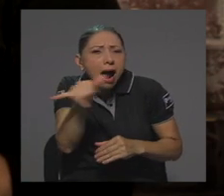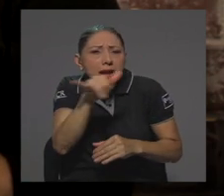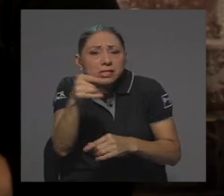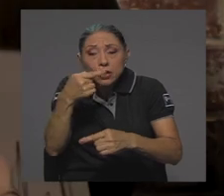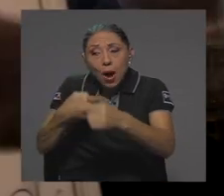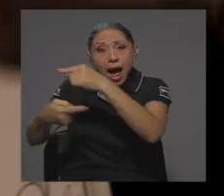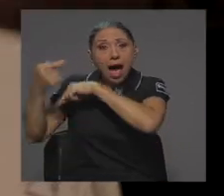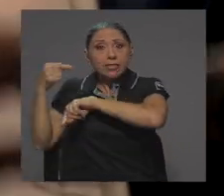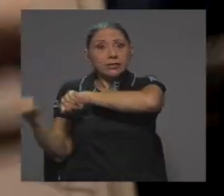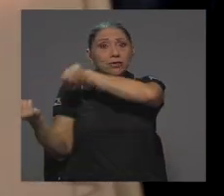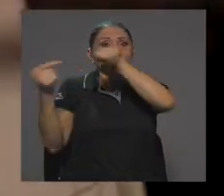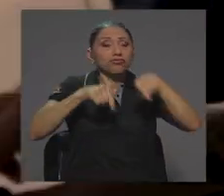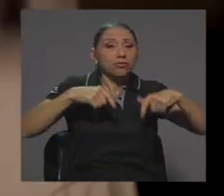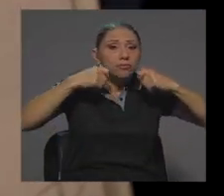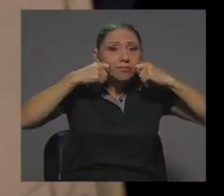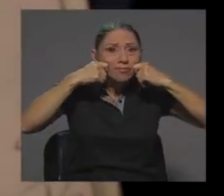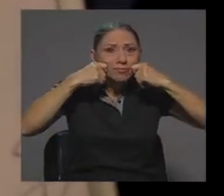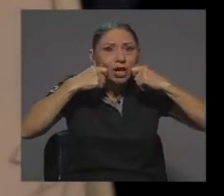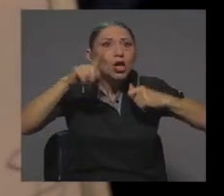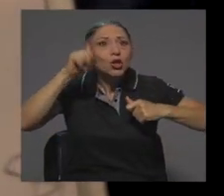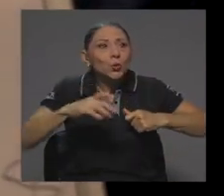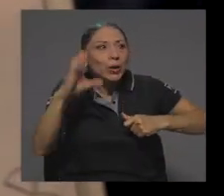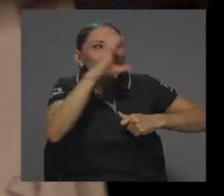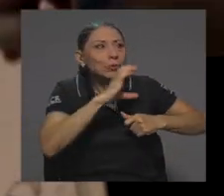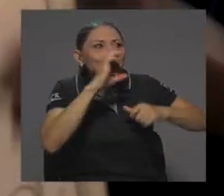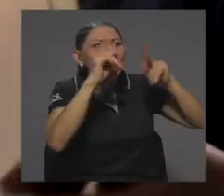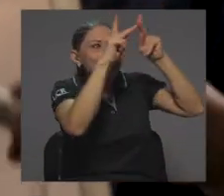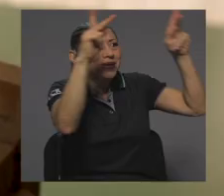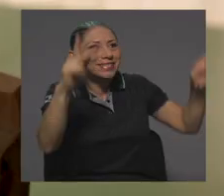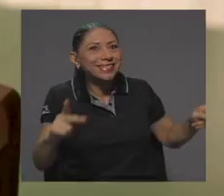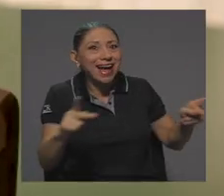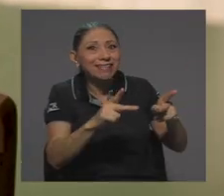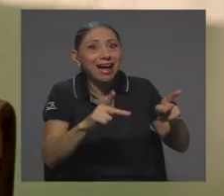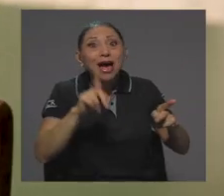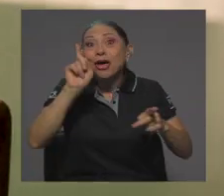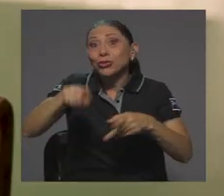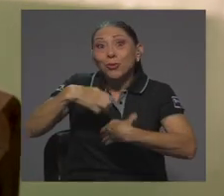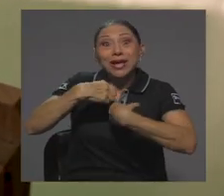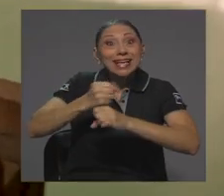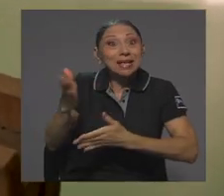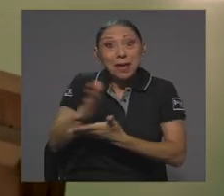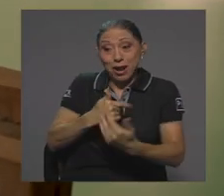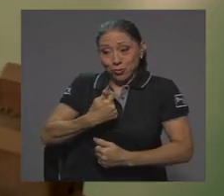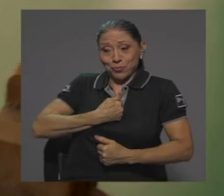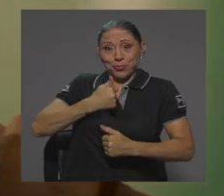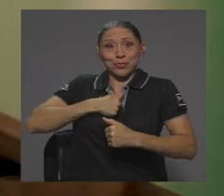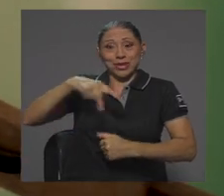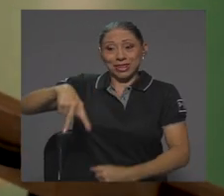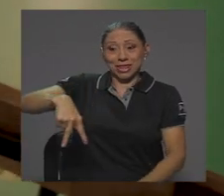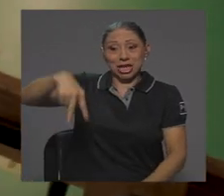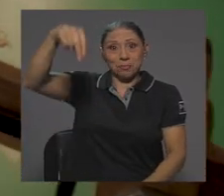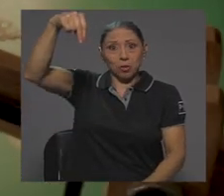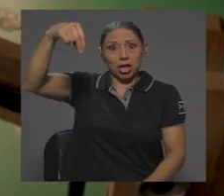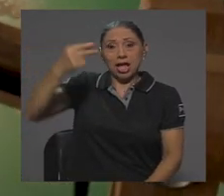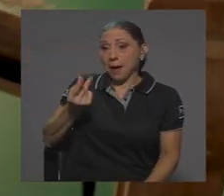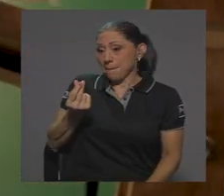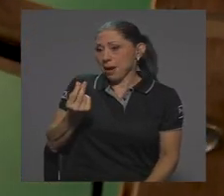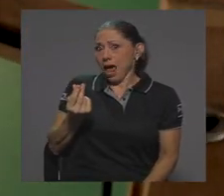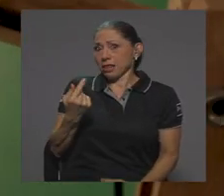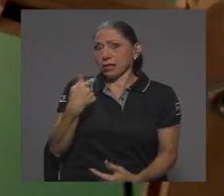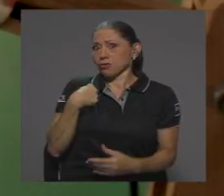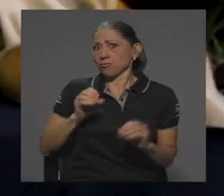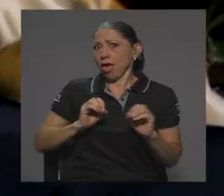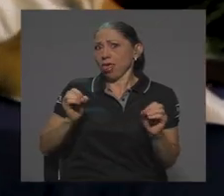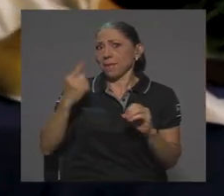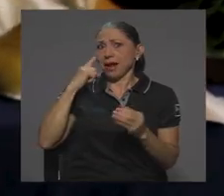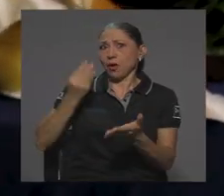presencialmente. Tuve que conseguir pizarra, tuve que hacerme un trípode casero porque no tenía plata para comprarme esos aros de